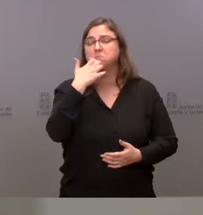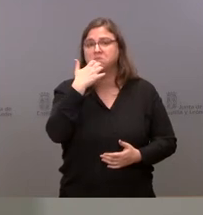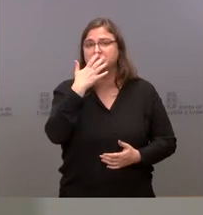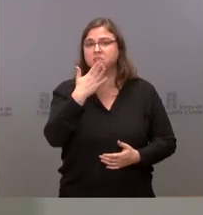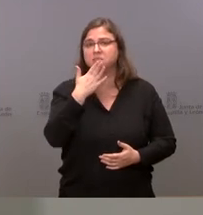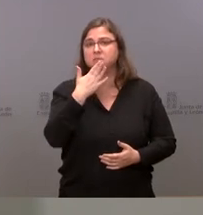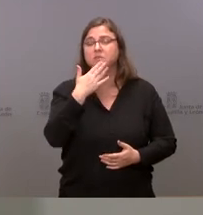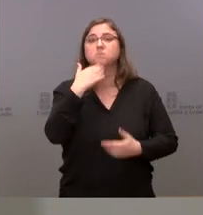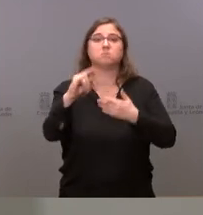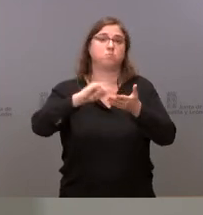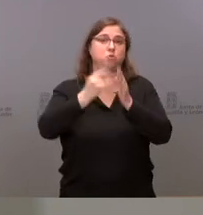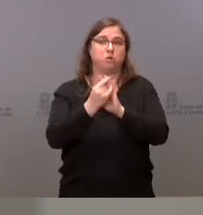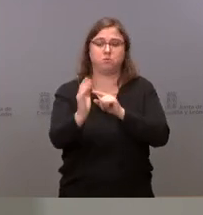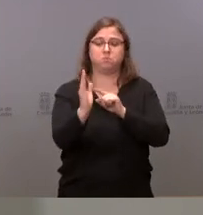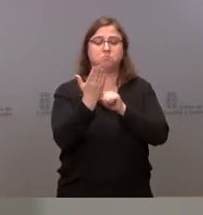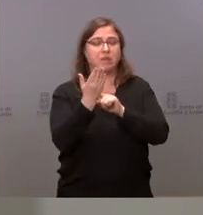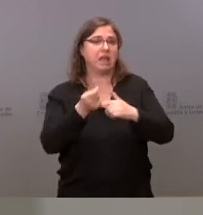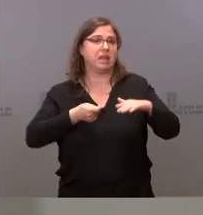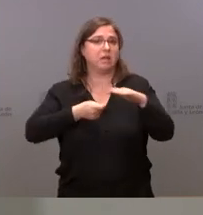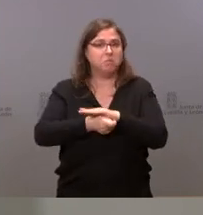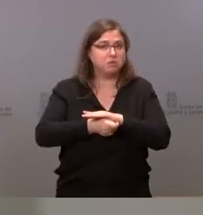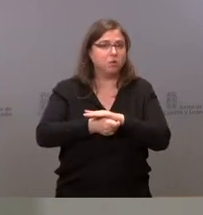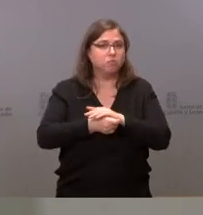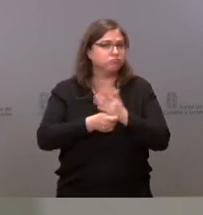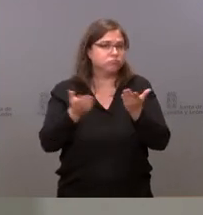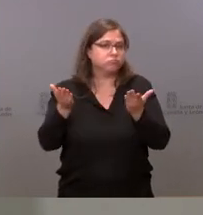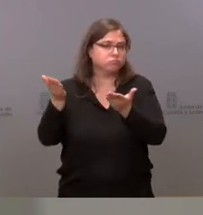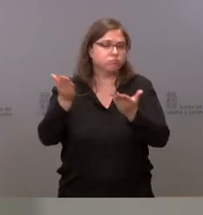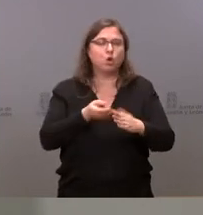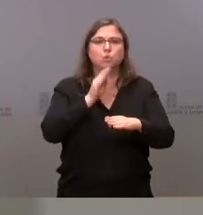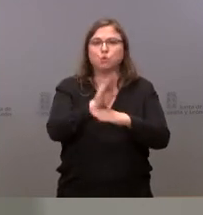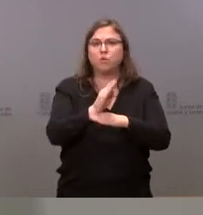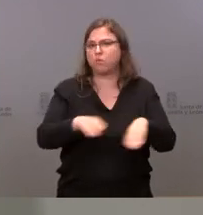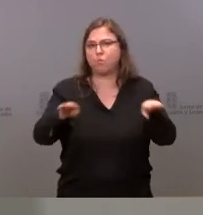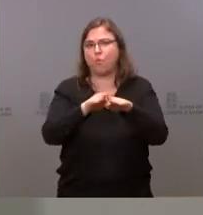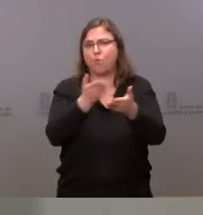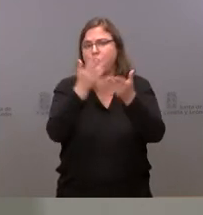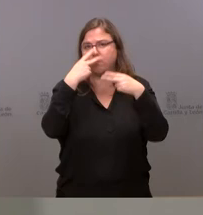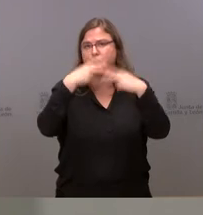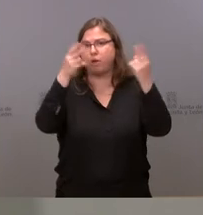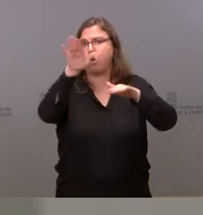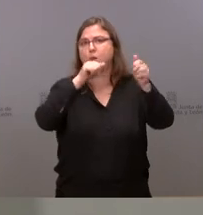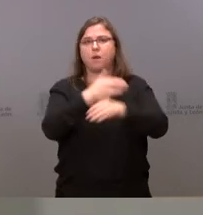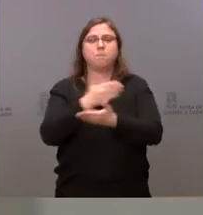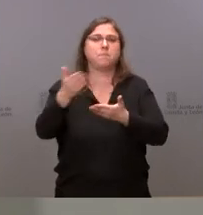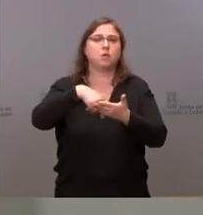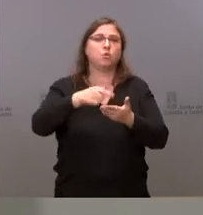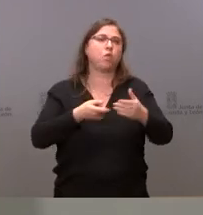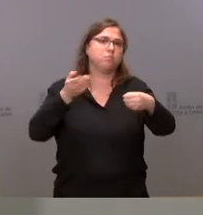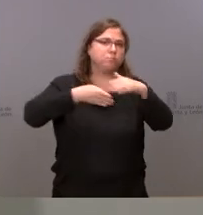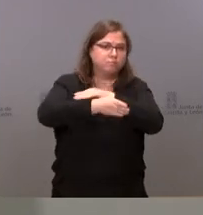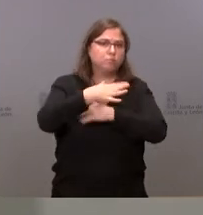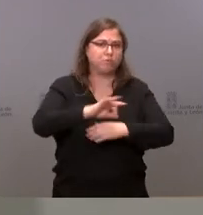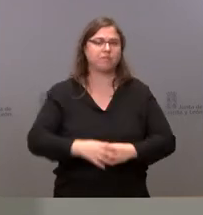en que presente proyectos de inversión y lo realice recibirá las subvenciones públicas que están convocadas y a las cuales pueda tener acceso